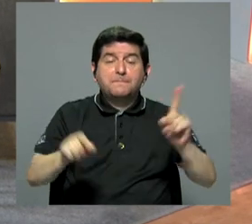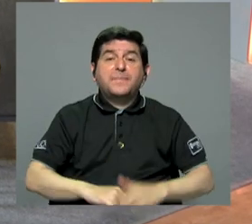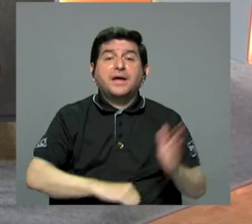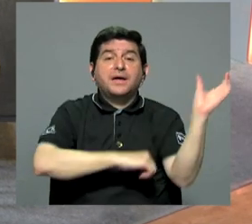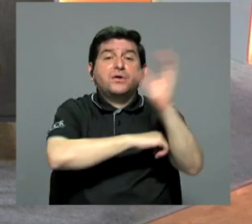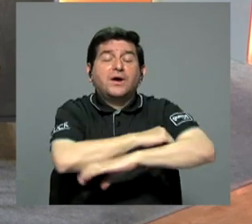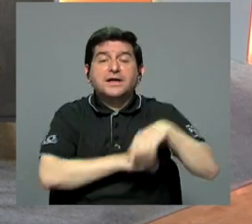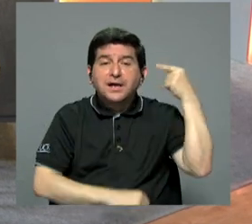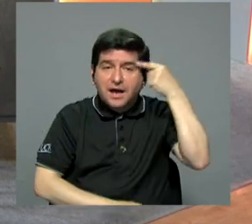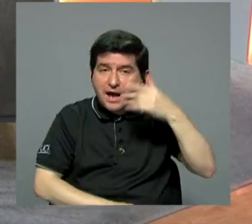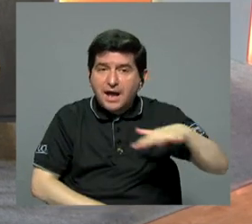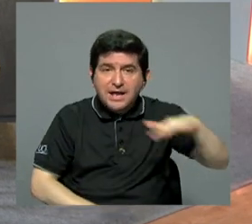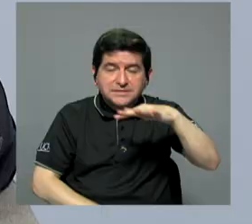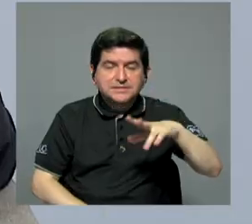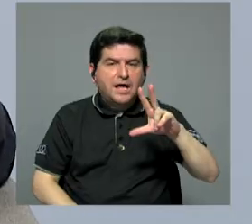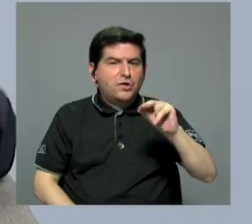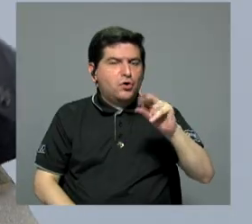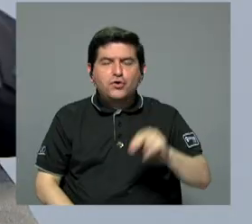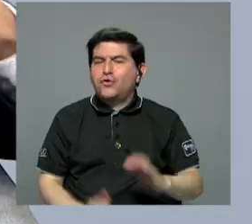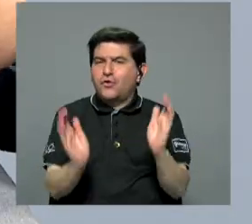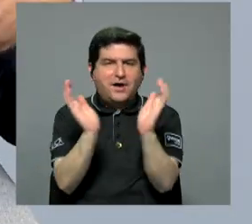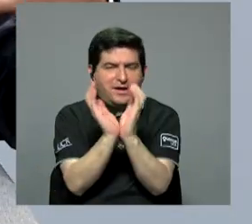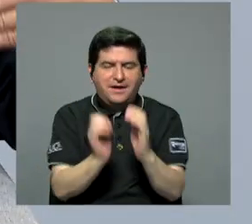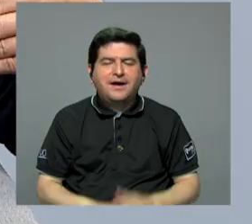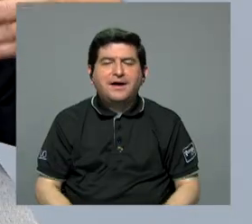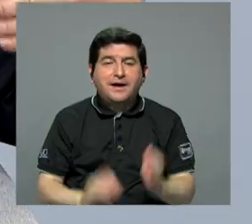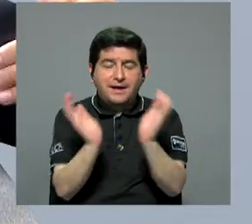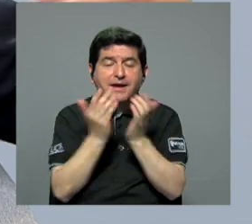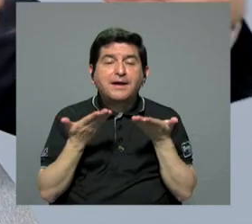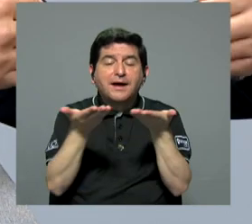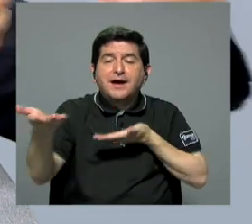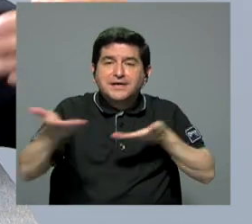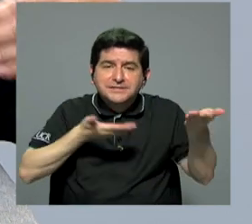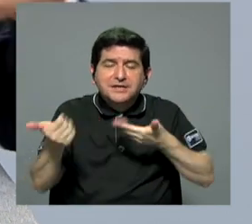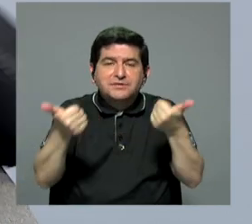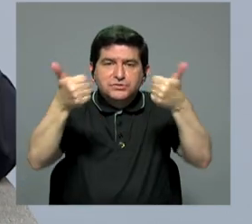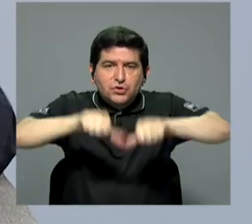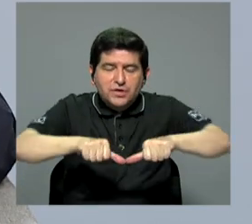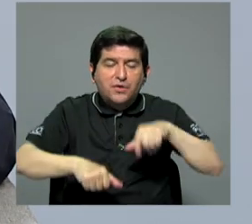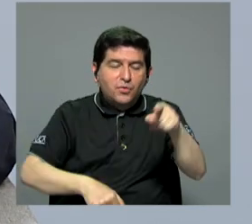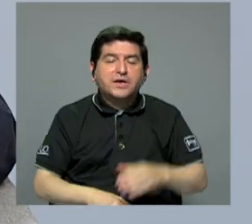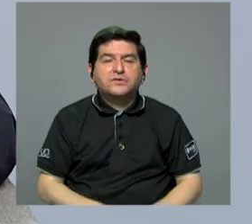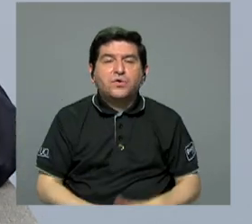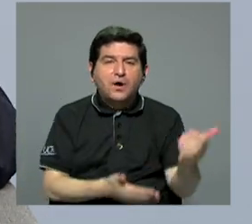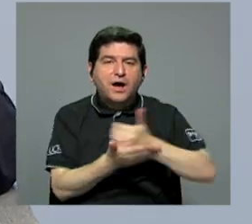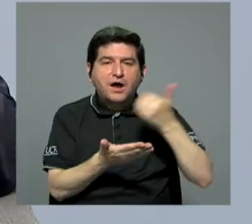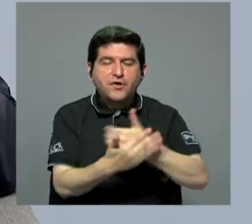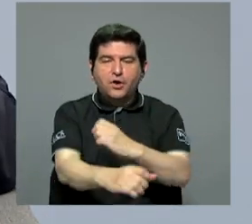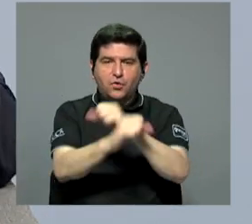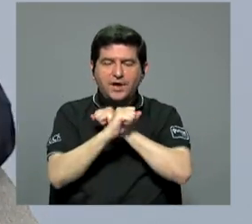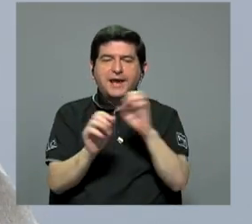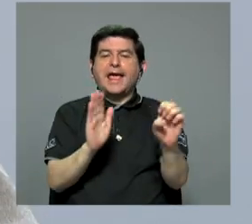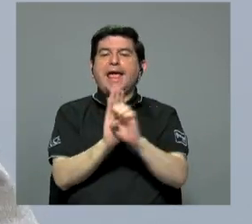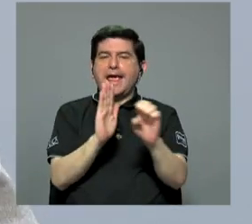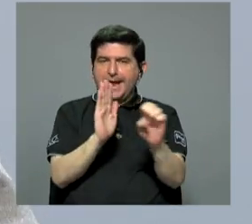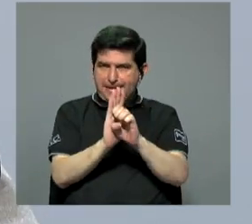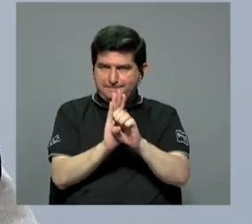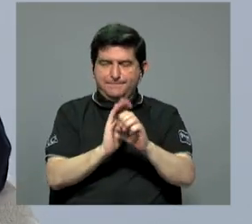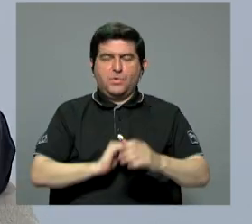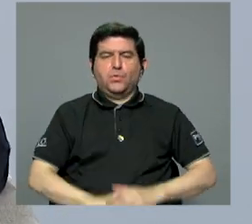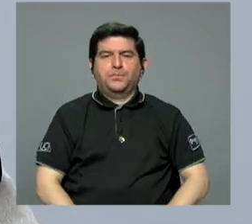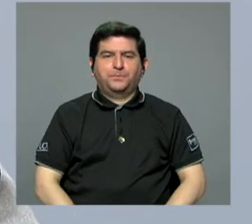condenar hace al Estado, no a la caja, porque la caja debe brindar un servicio de acuerdo al seguro que cobra. Ejemplo, por ejemplo,